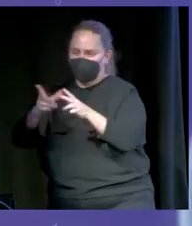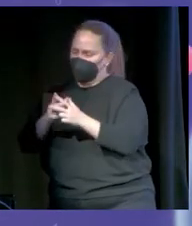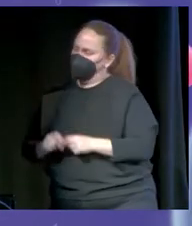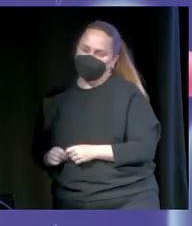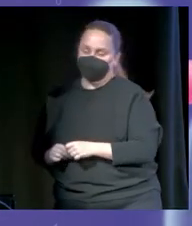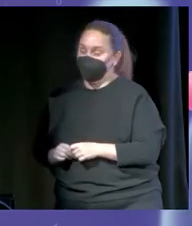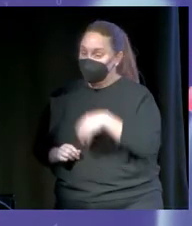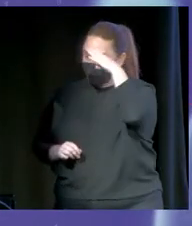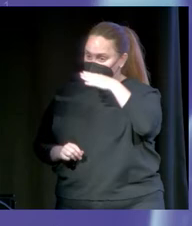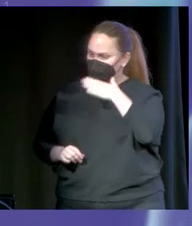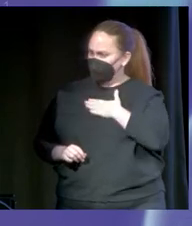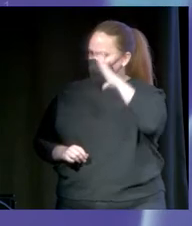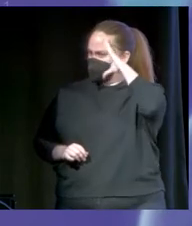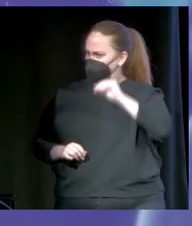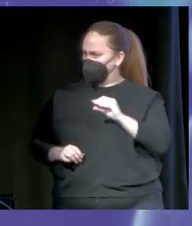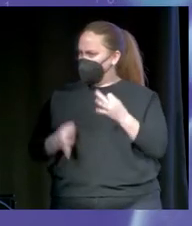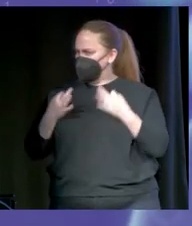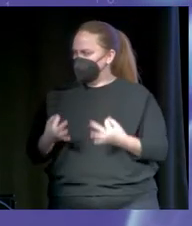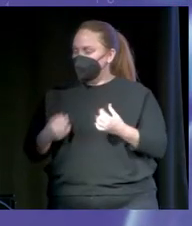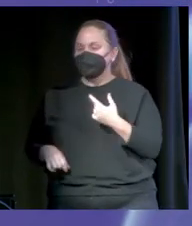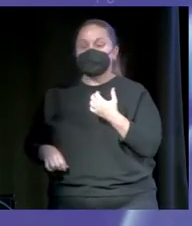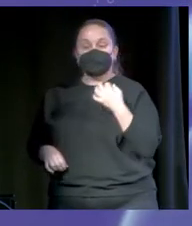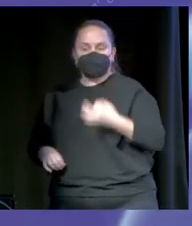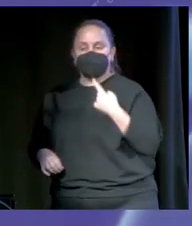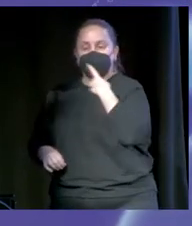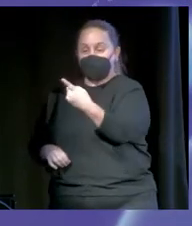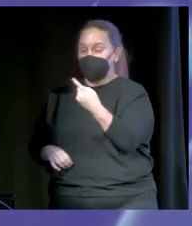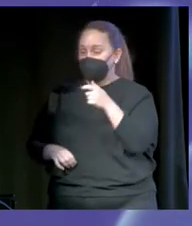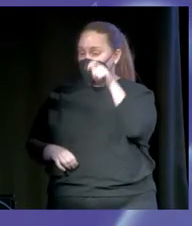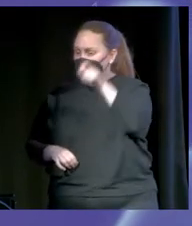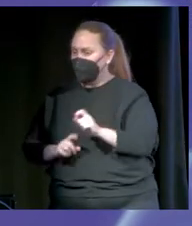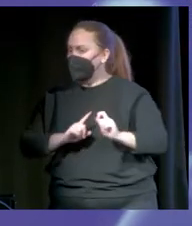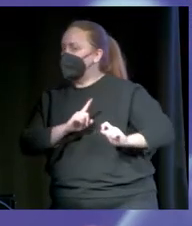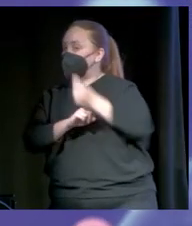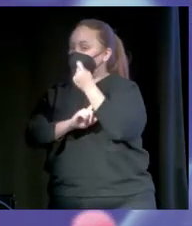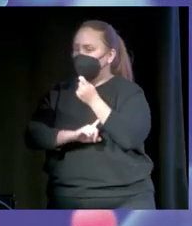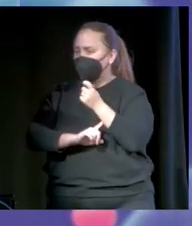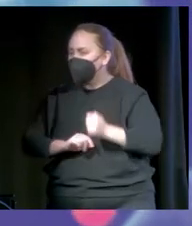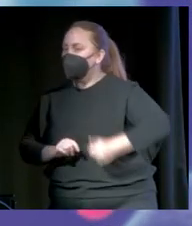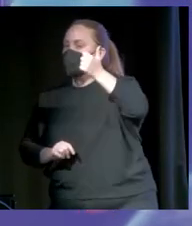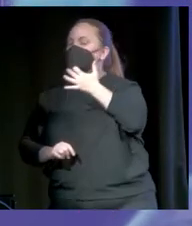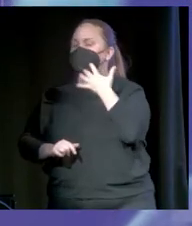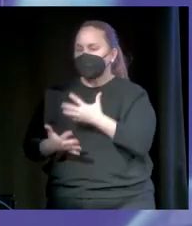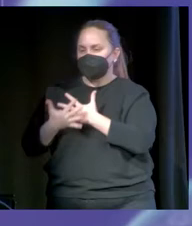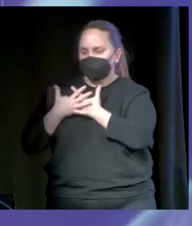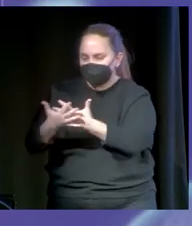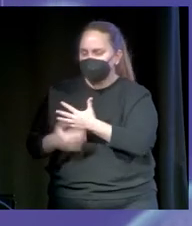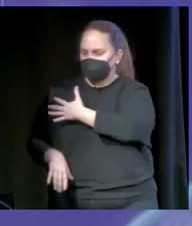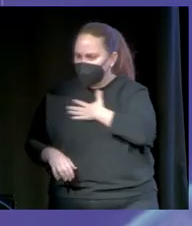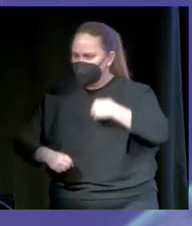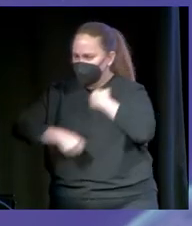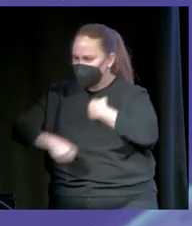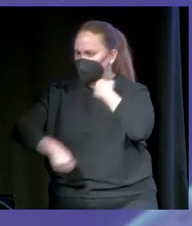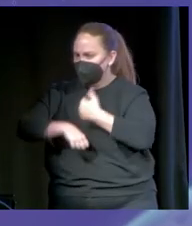que yo considero un supersabio, siempre me ha dicho que llega mucho más lejos una persona con voluntad y una persona trabajadora que una